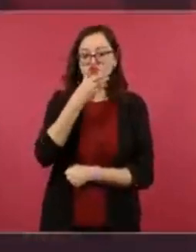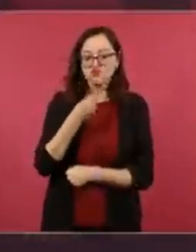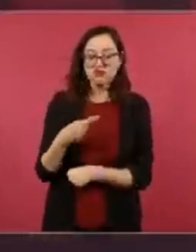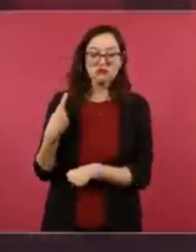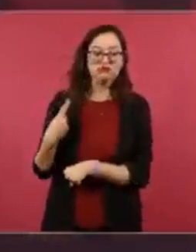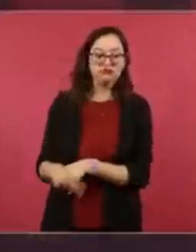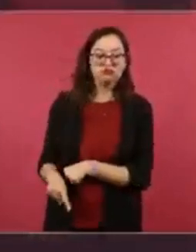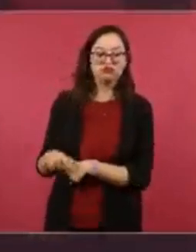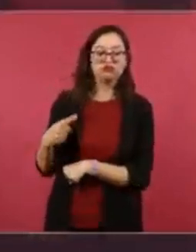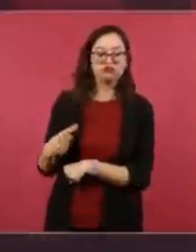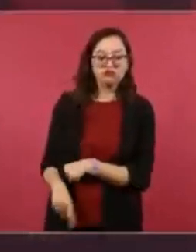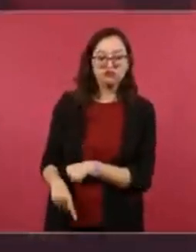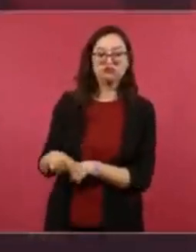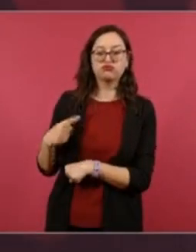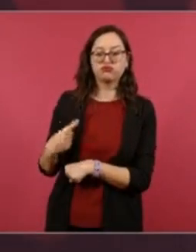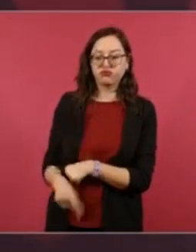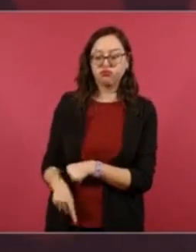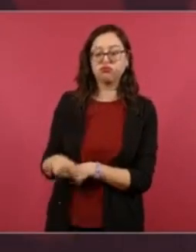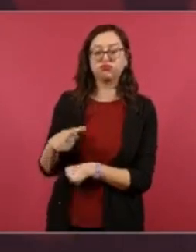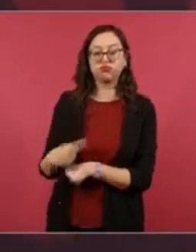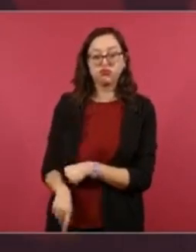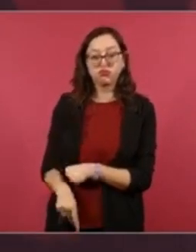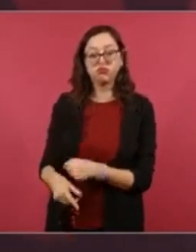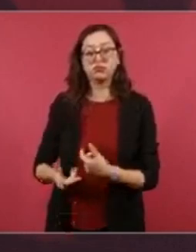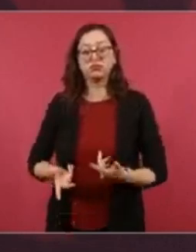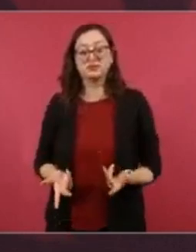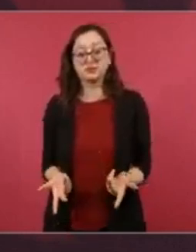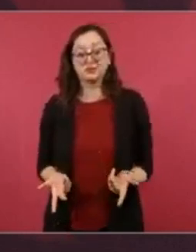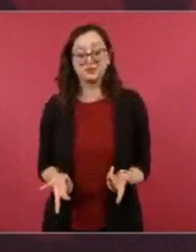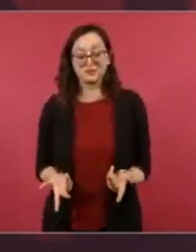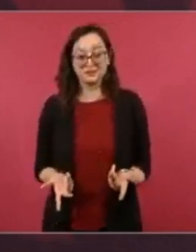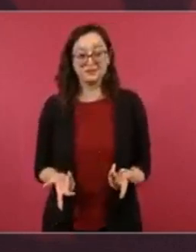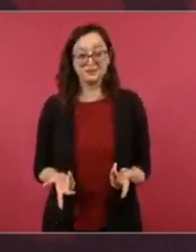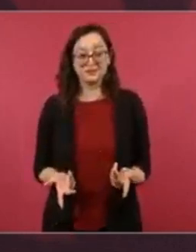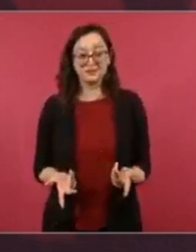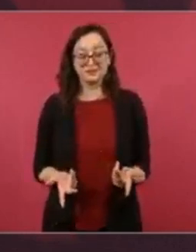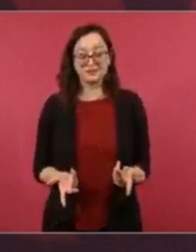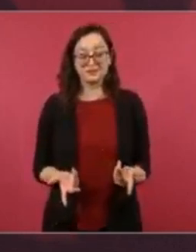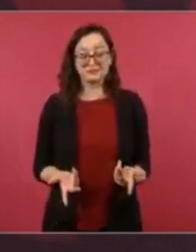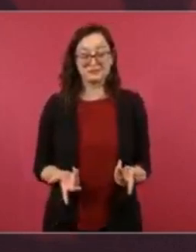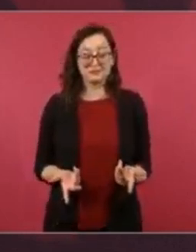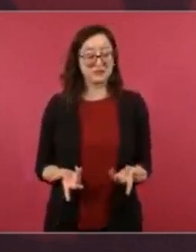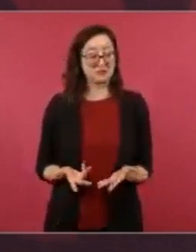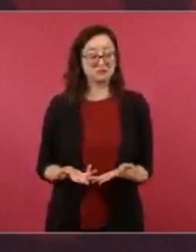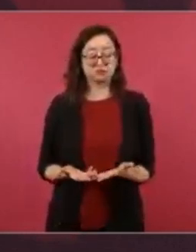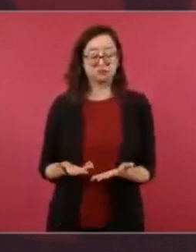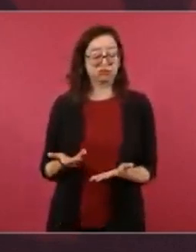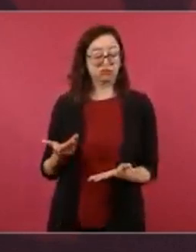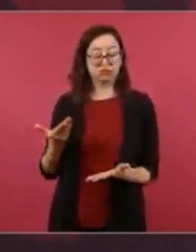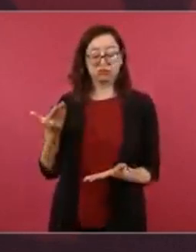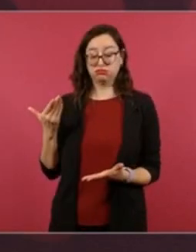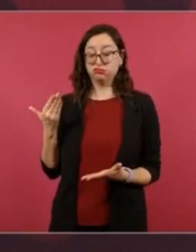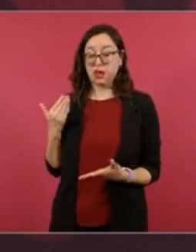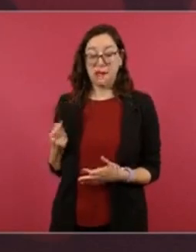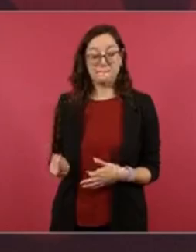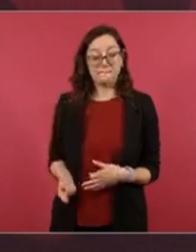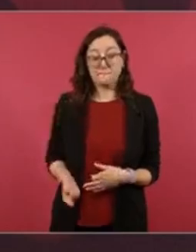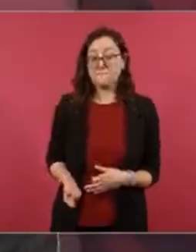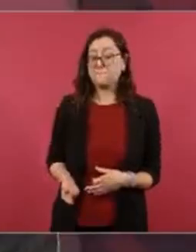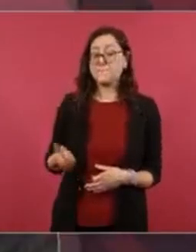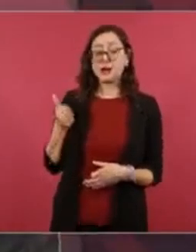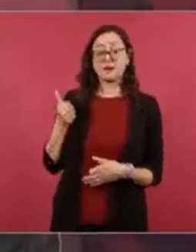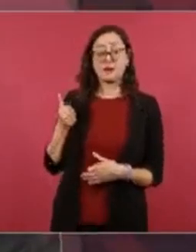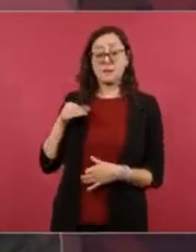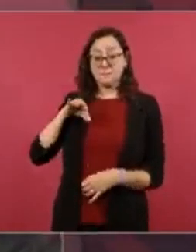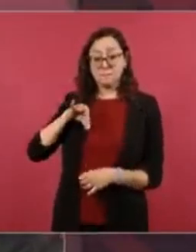hombres. Desde la Primera República Federal, desde el